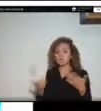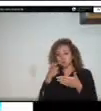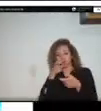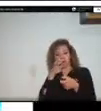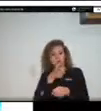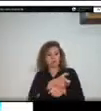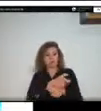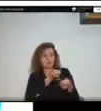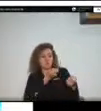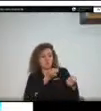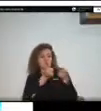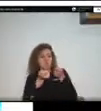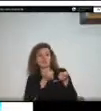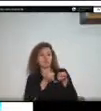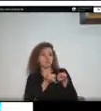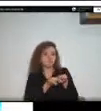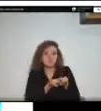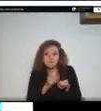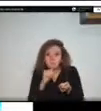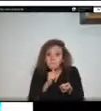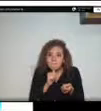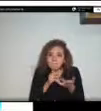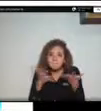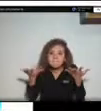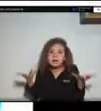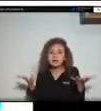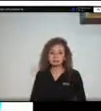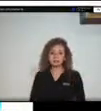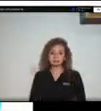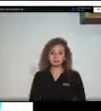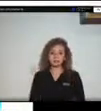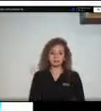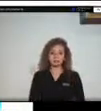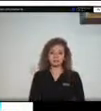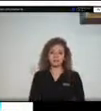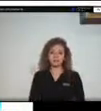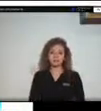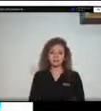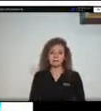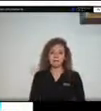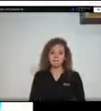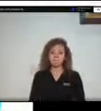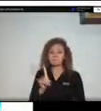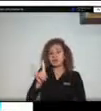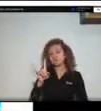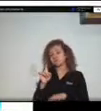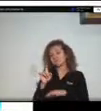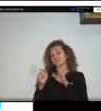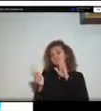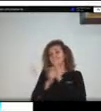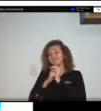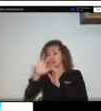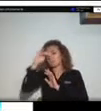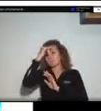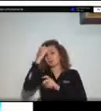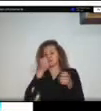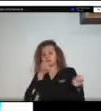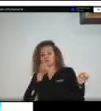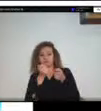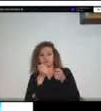control sin embargo es el punto inicial del manejo de la corriente siguiente por favor